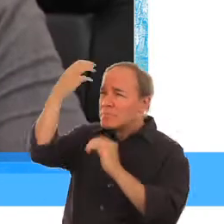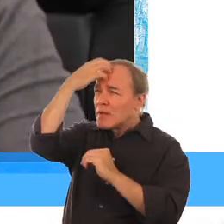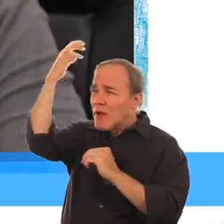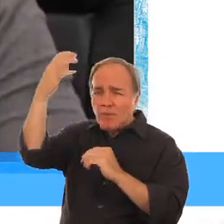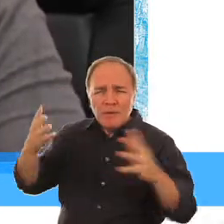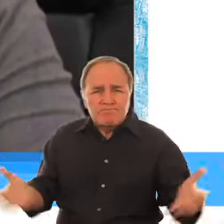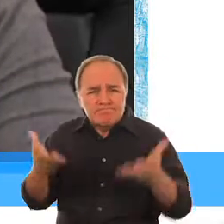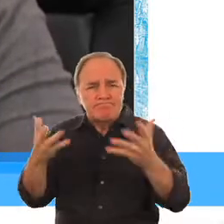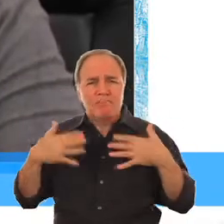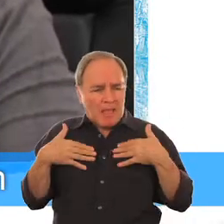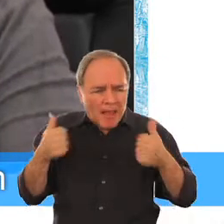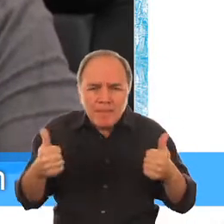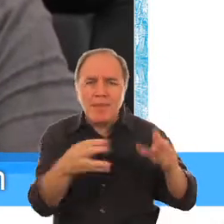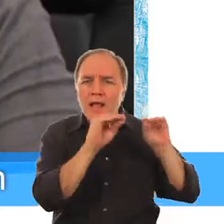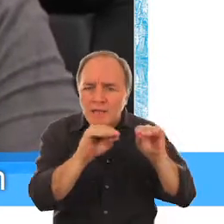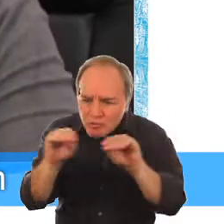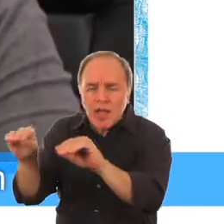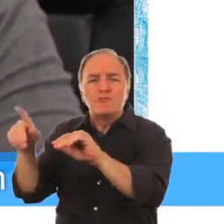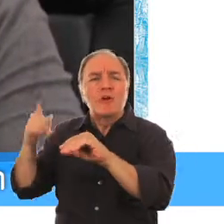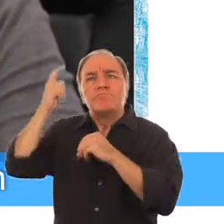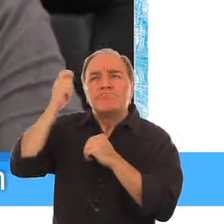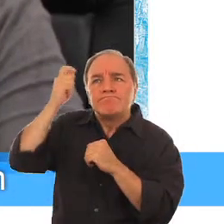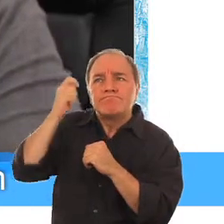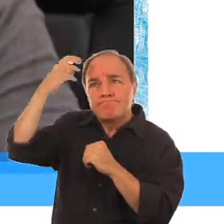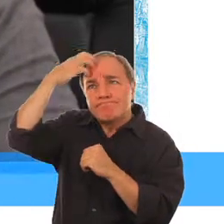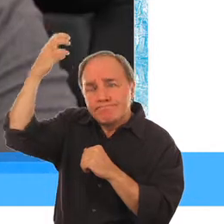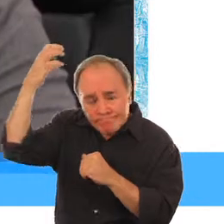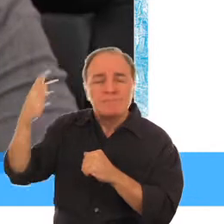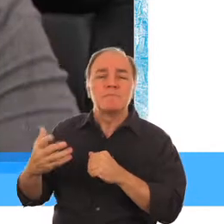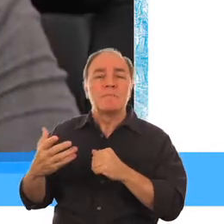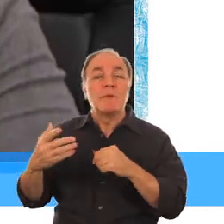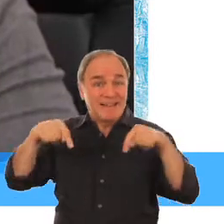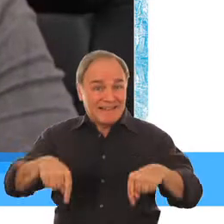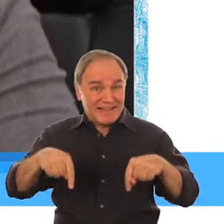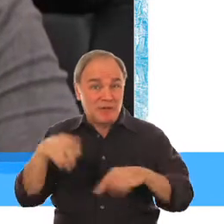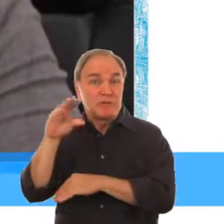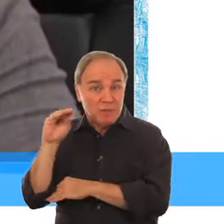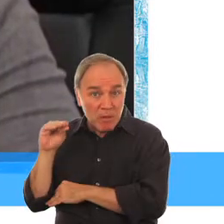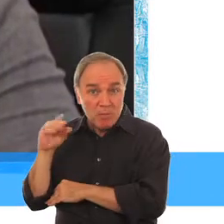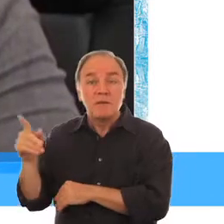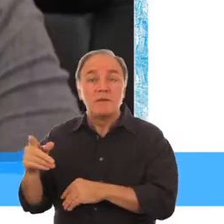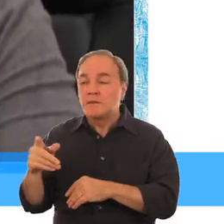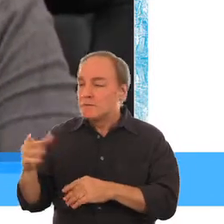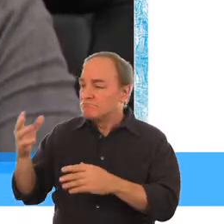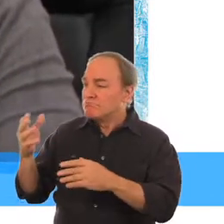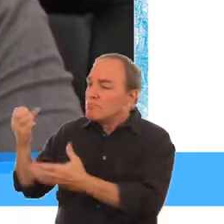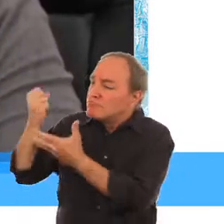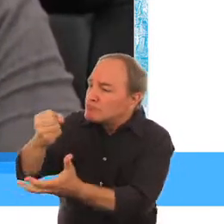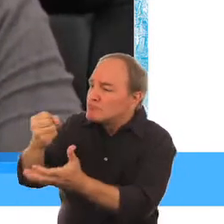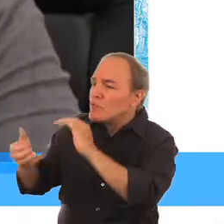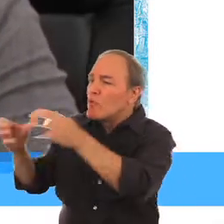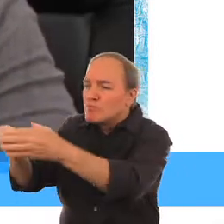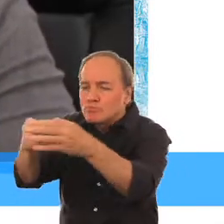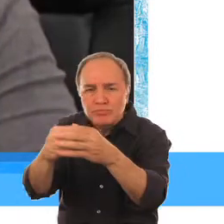está trabajando con el gobierno para revitalizar la salud, la educación, la protección social Y los sistemas de protección de la infancia en el país Junto con